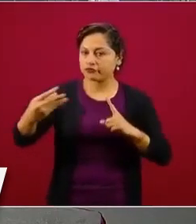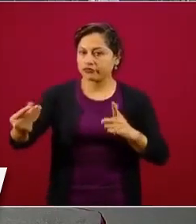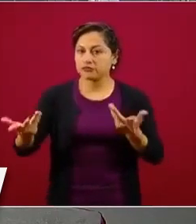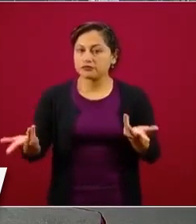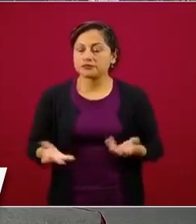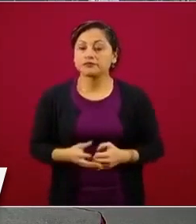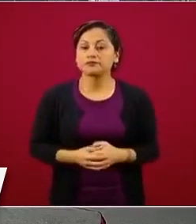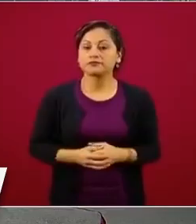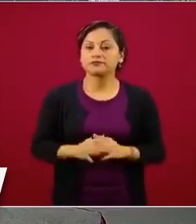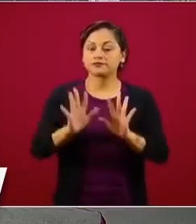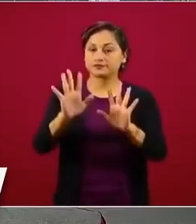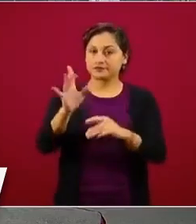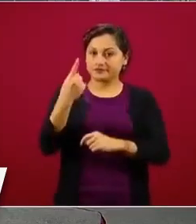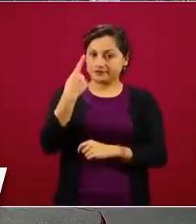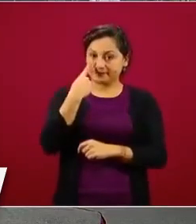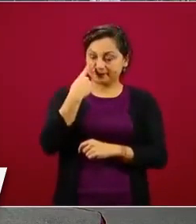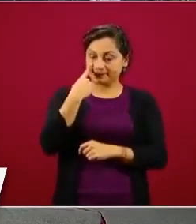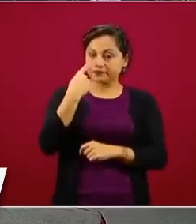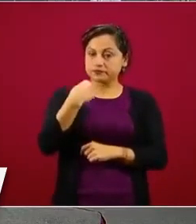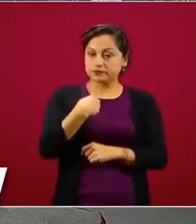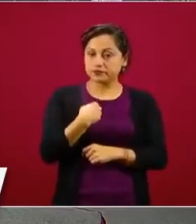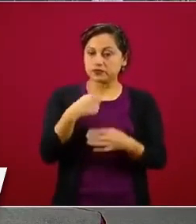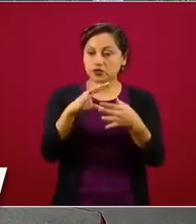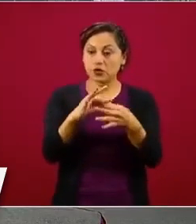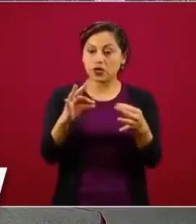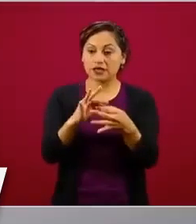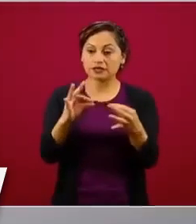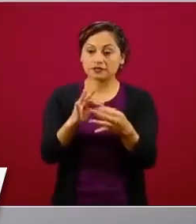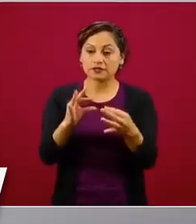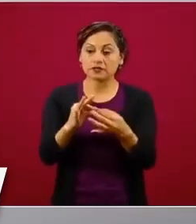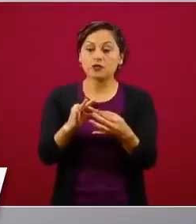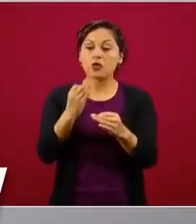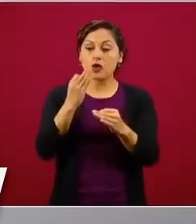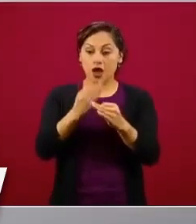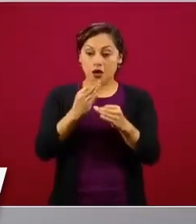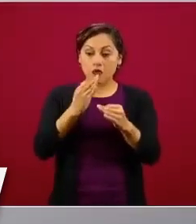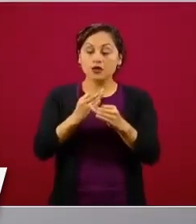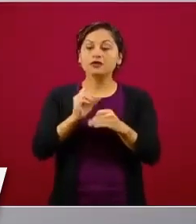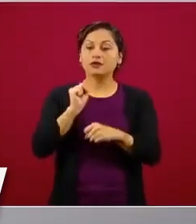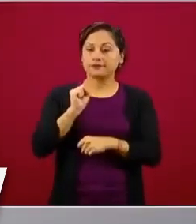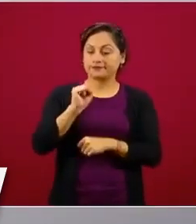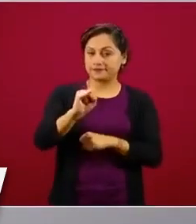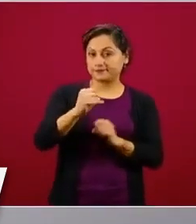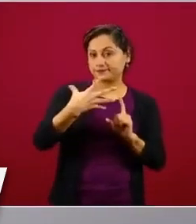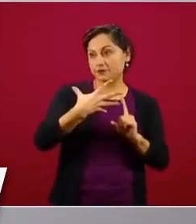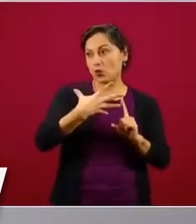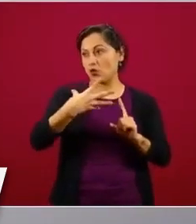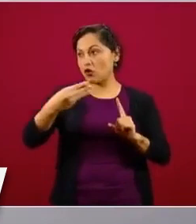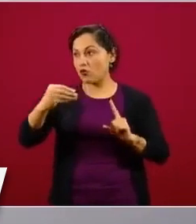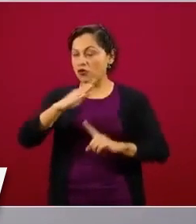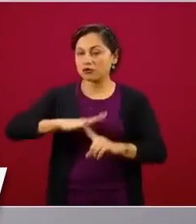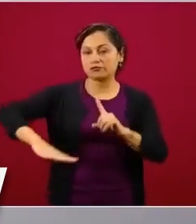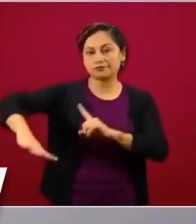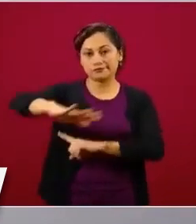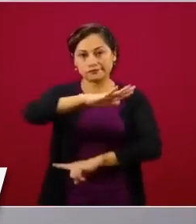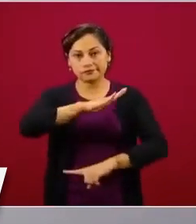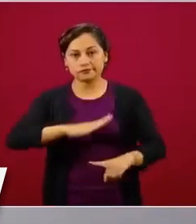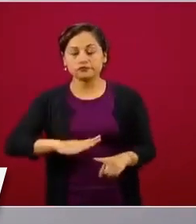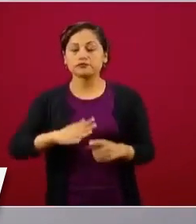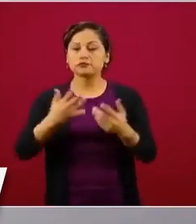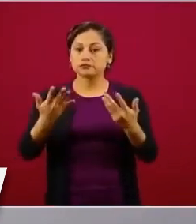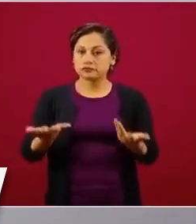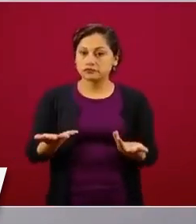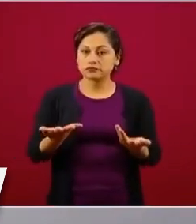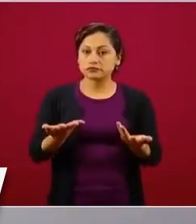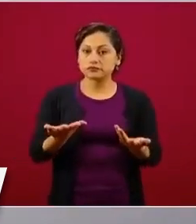que aún con la pandemia y la paralización